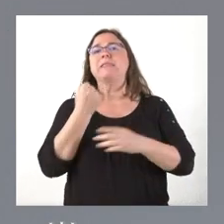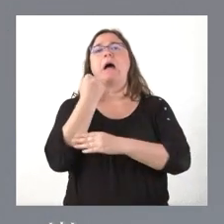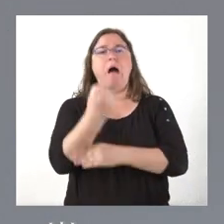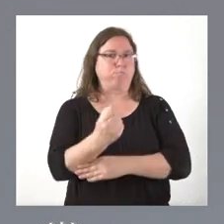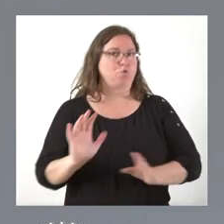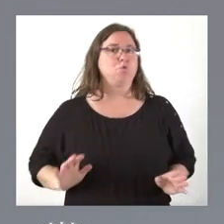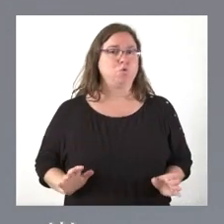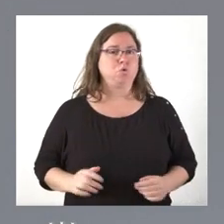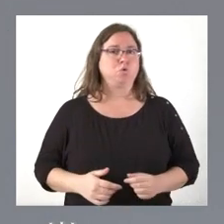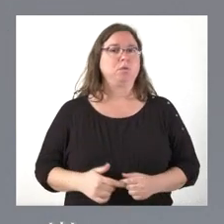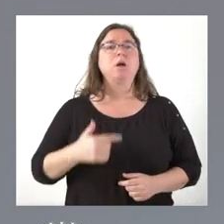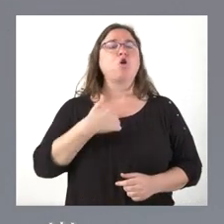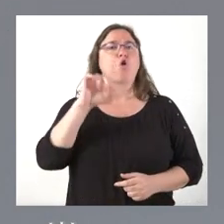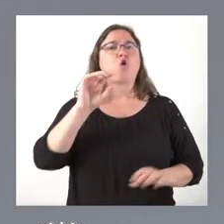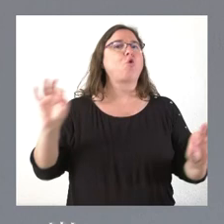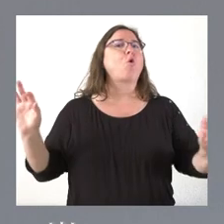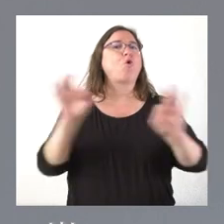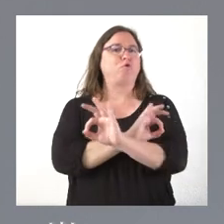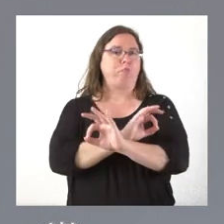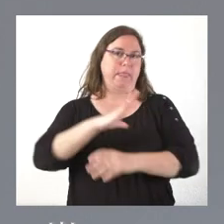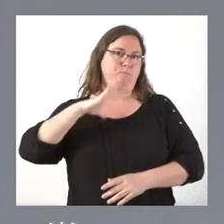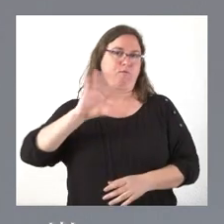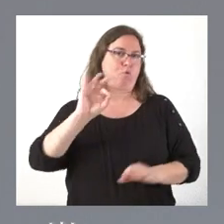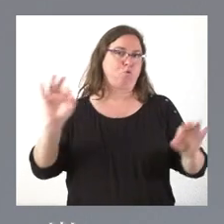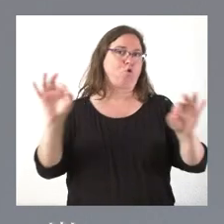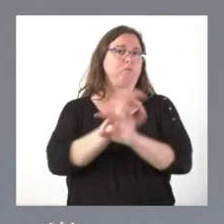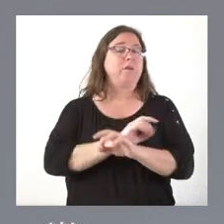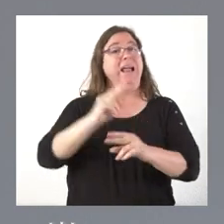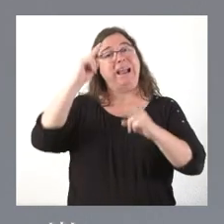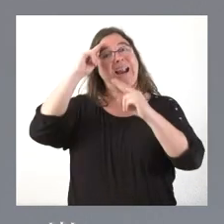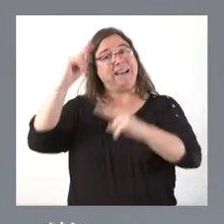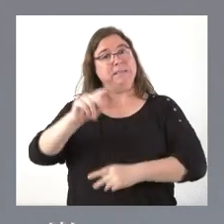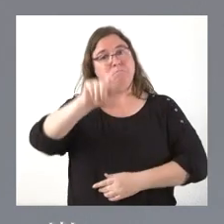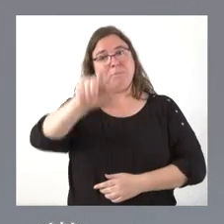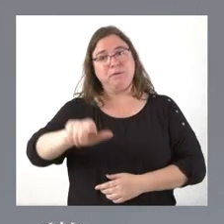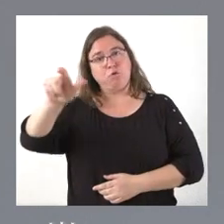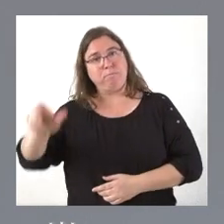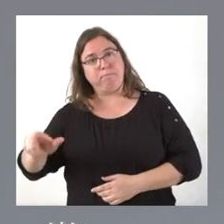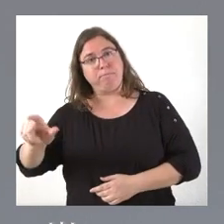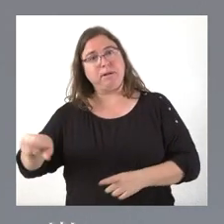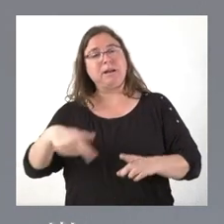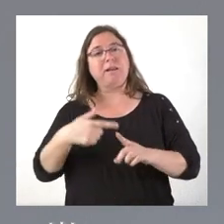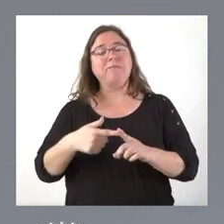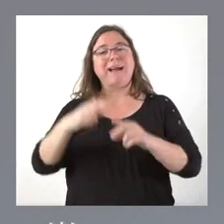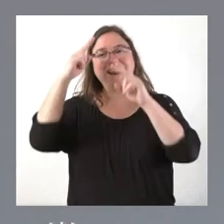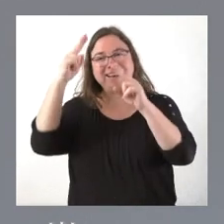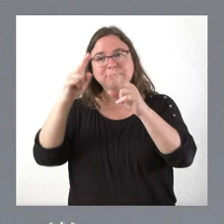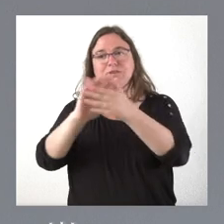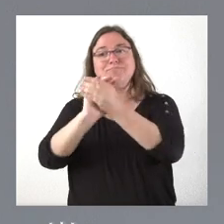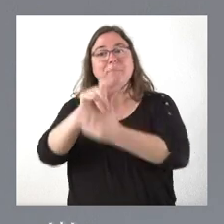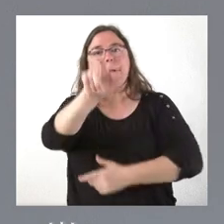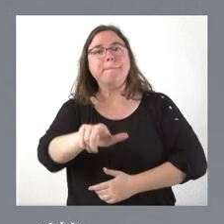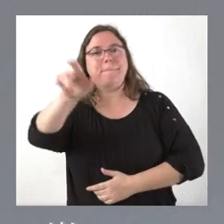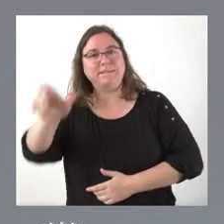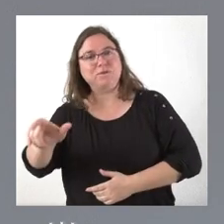Entonces, no confunda usted, por favor, el respeto a las personas y la consideración a las personas con